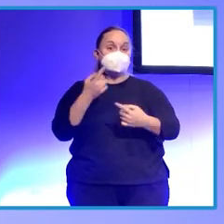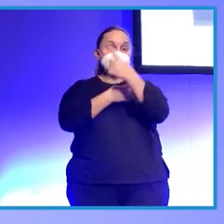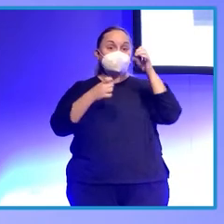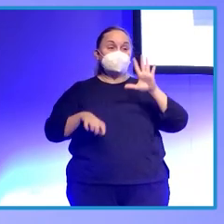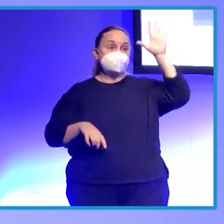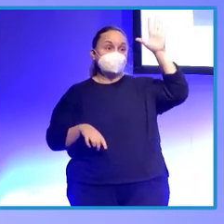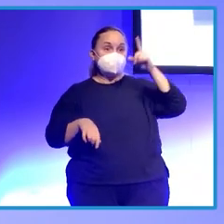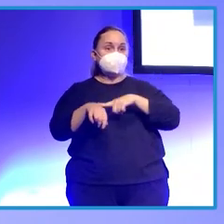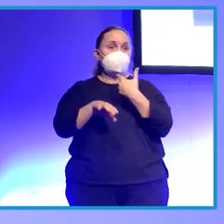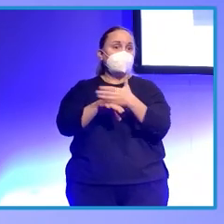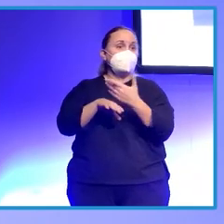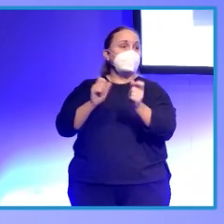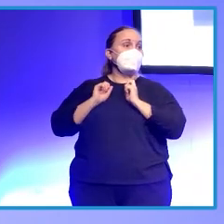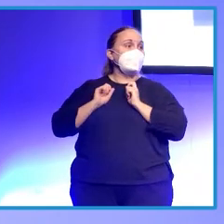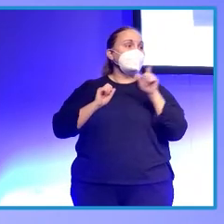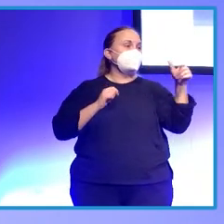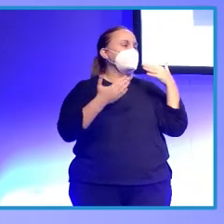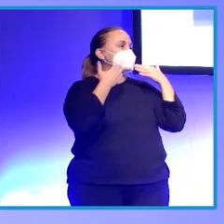Me dejan más tiempo. Gracias.